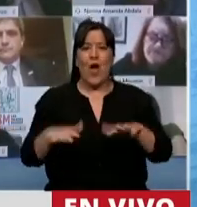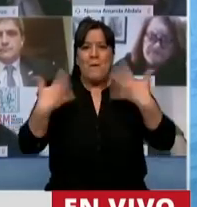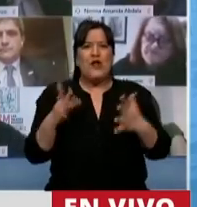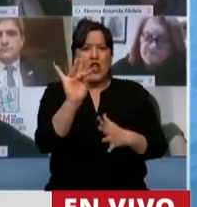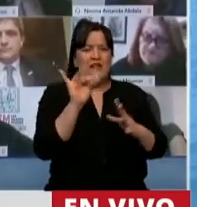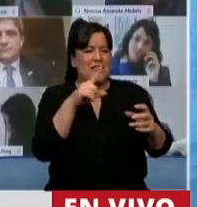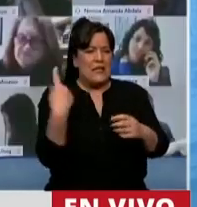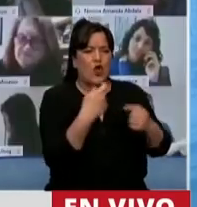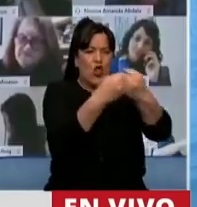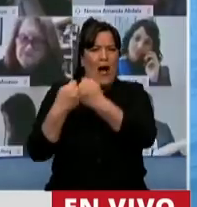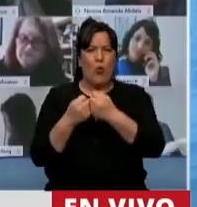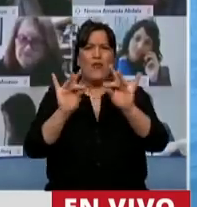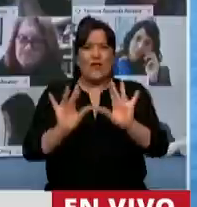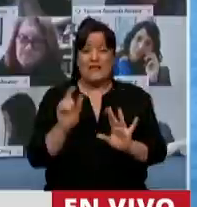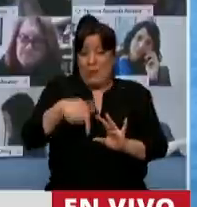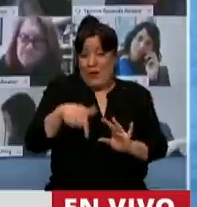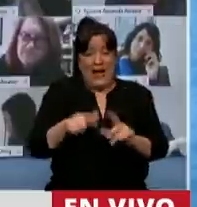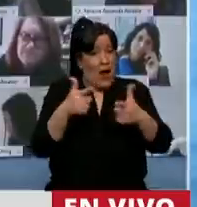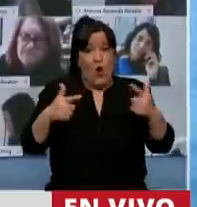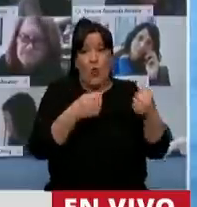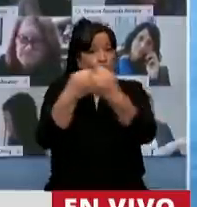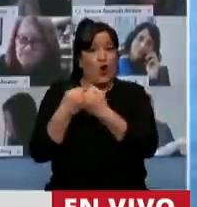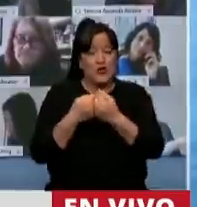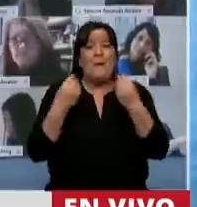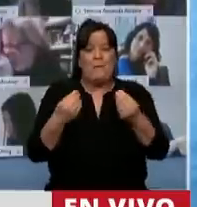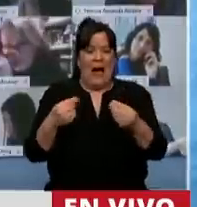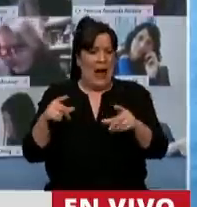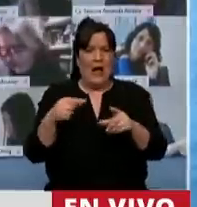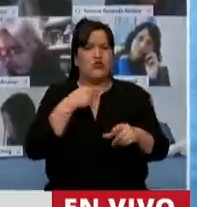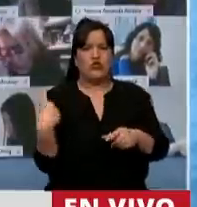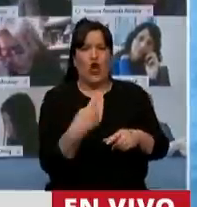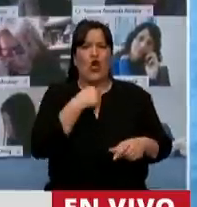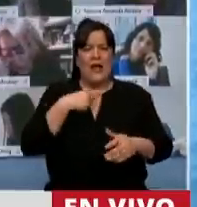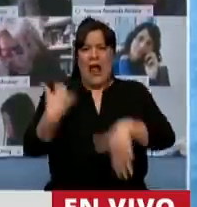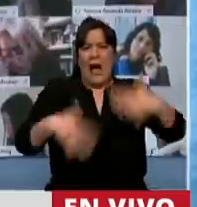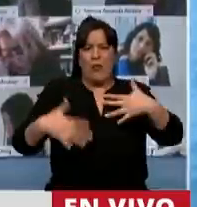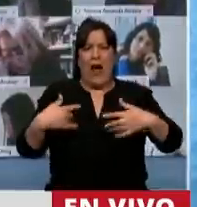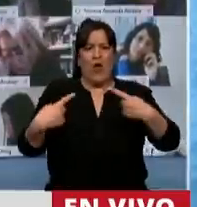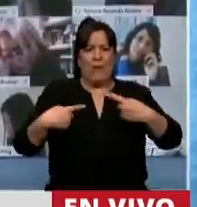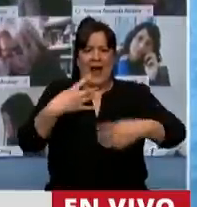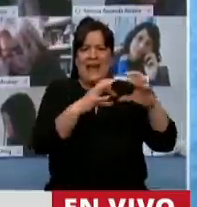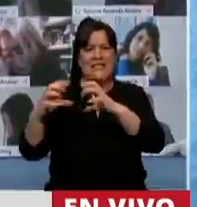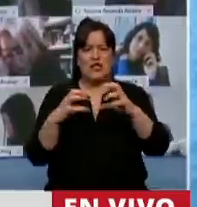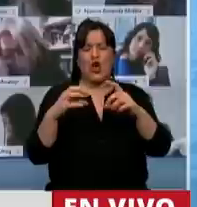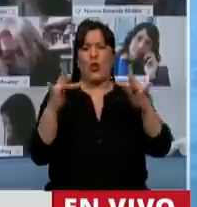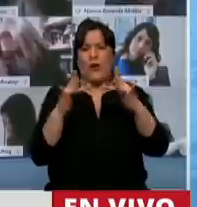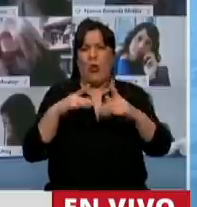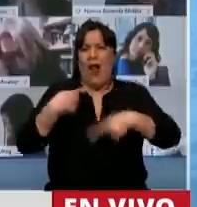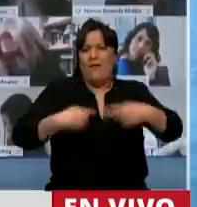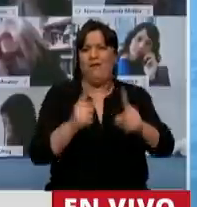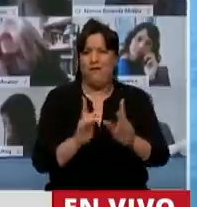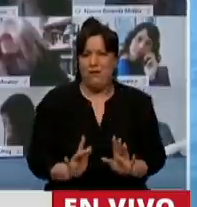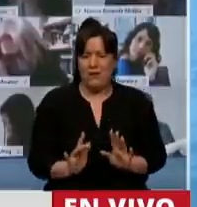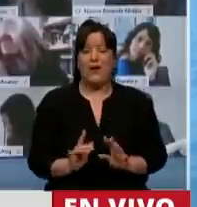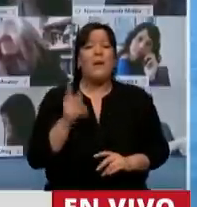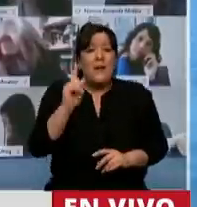construirlo, por eso aquí no hubo consenso, para meternos en los empujones, en la continuidad de las sesiones virtuales. Y el